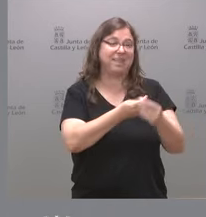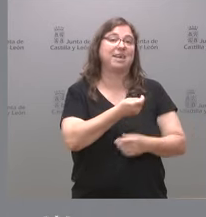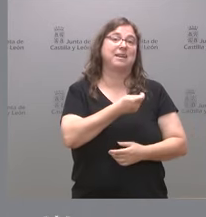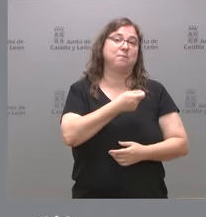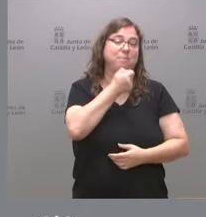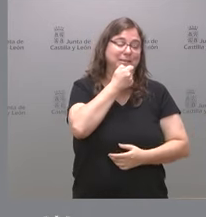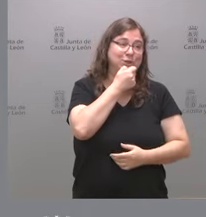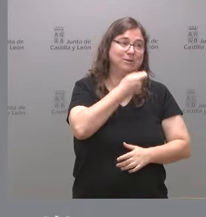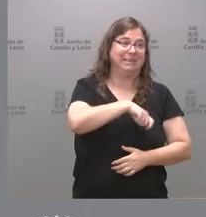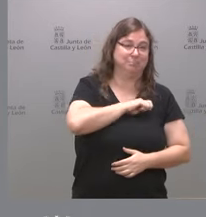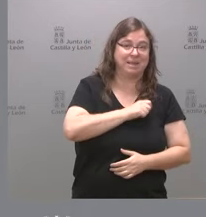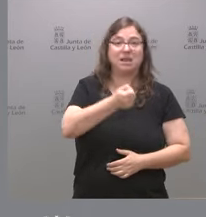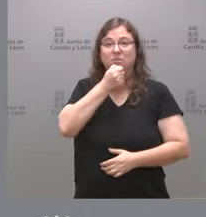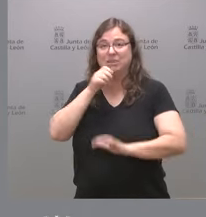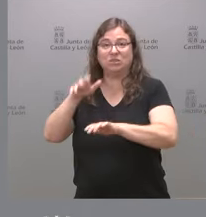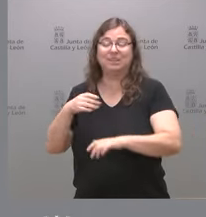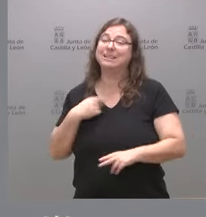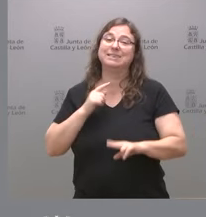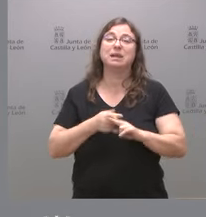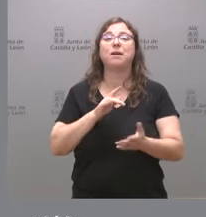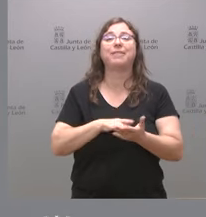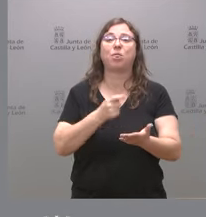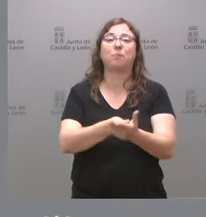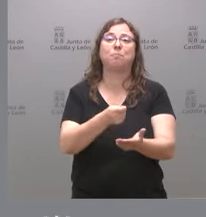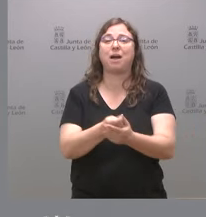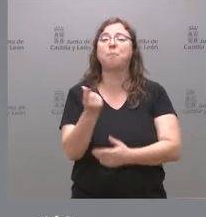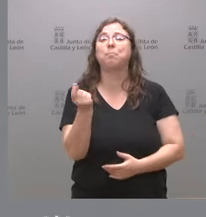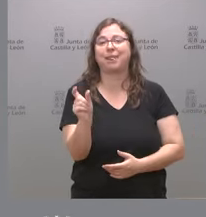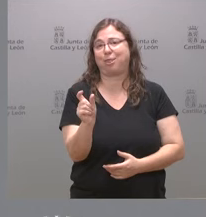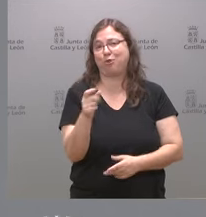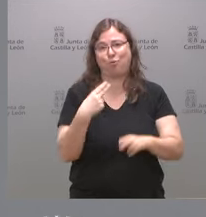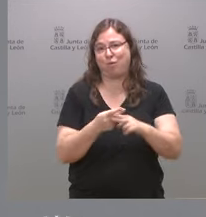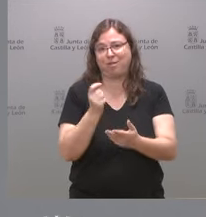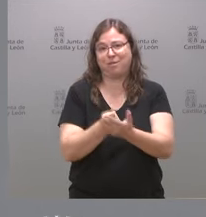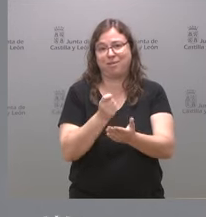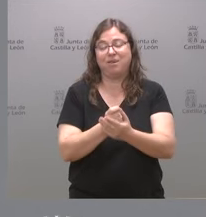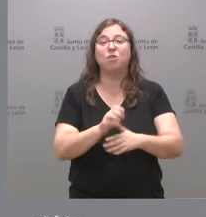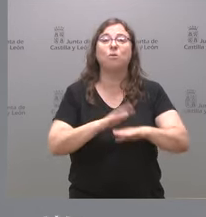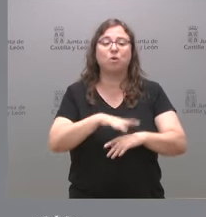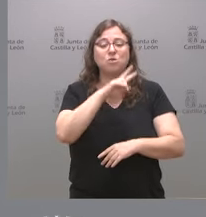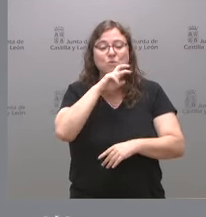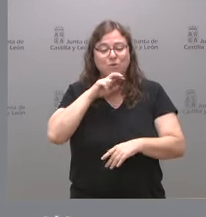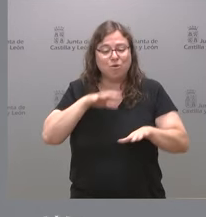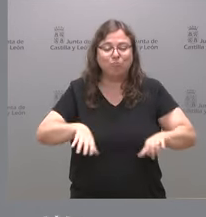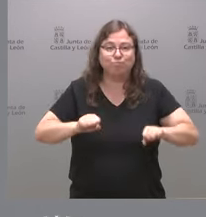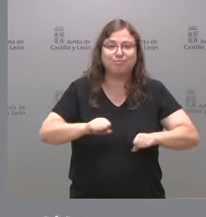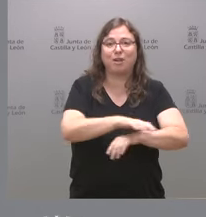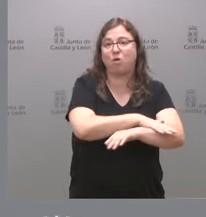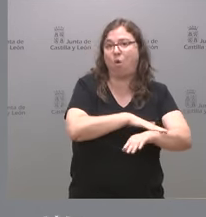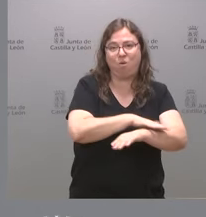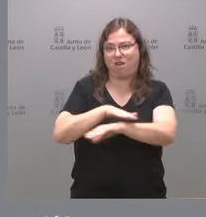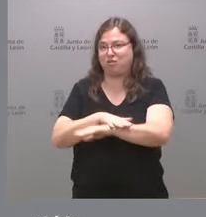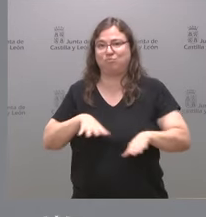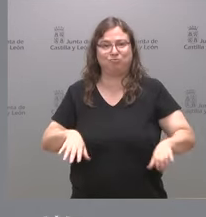PSOE en León que es el pago de un precio político por mantener o el gobierno de una institución